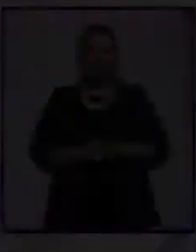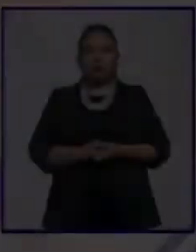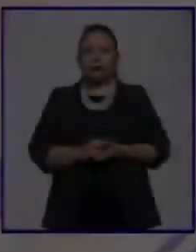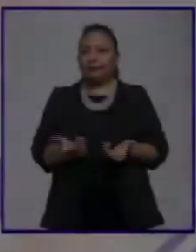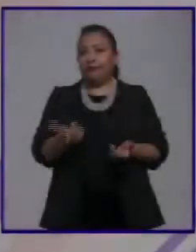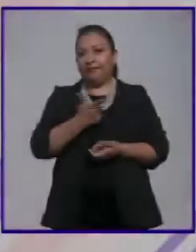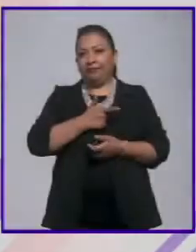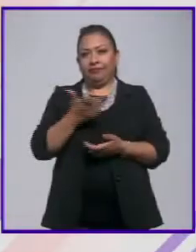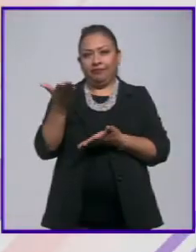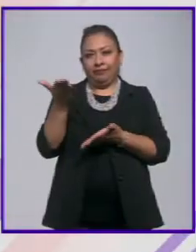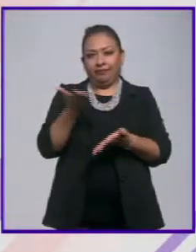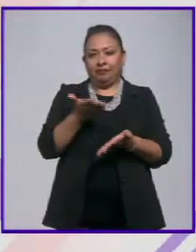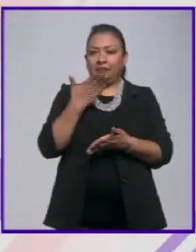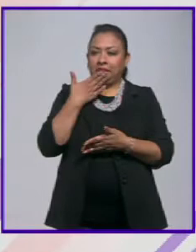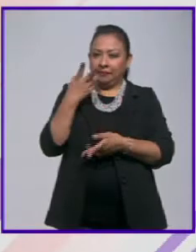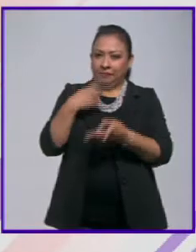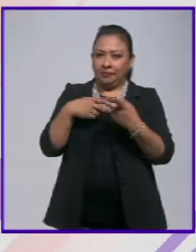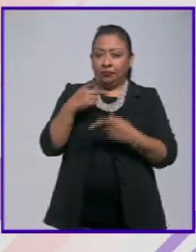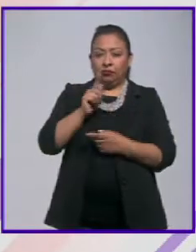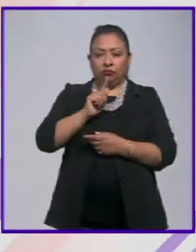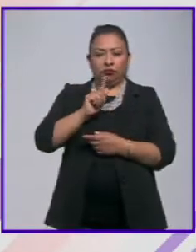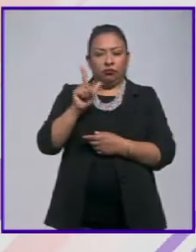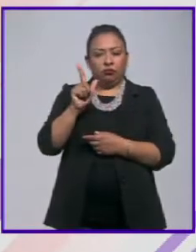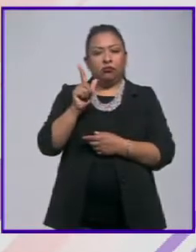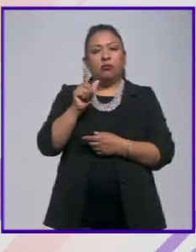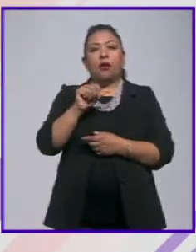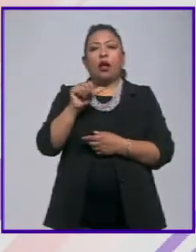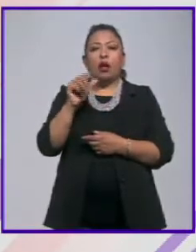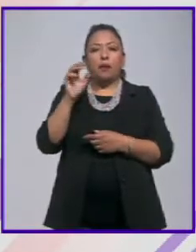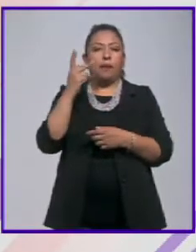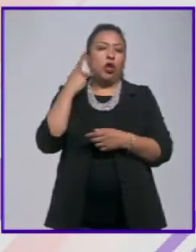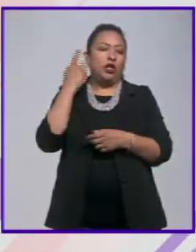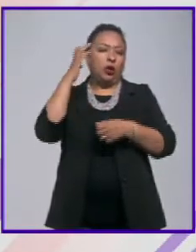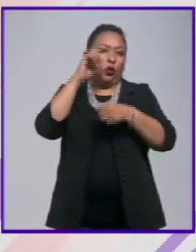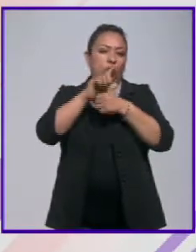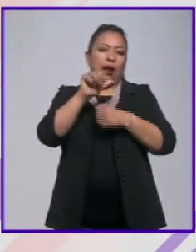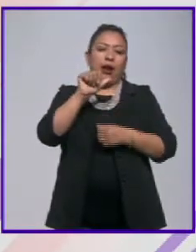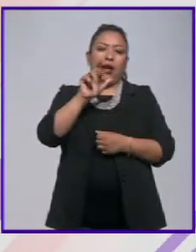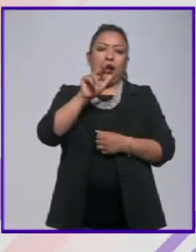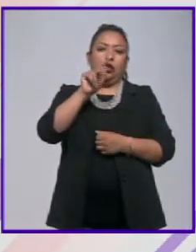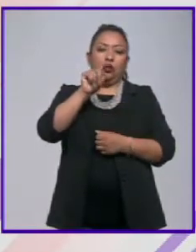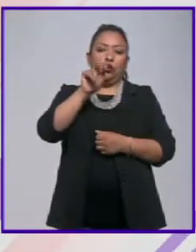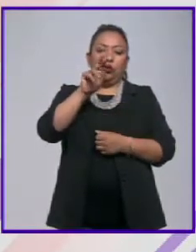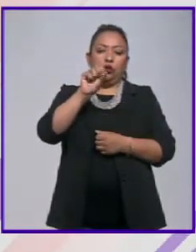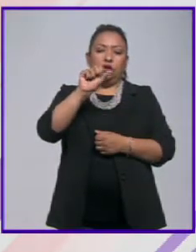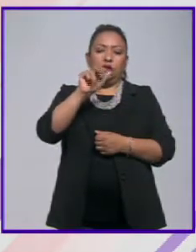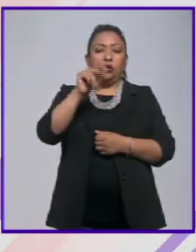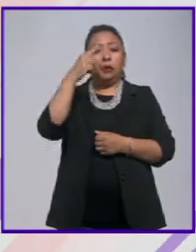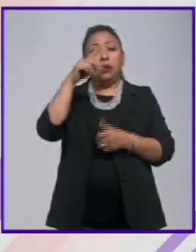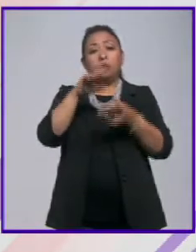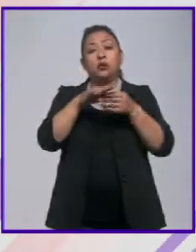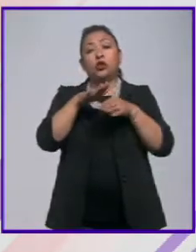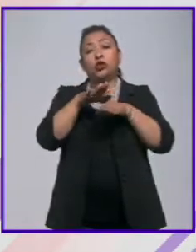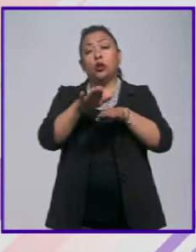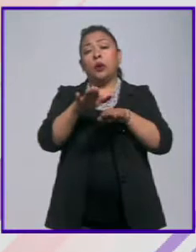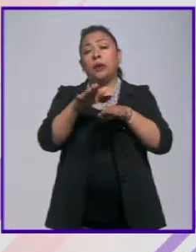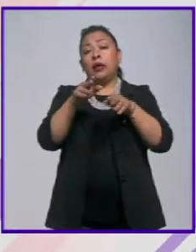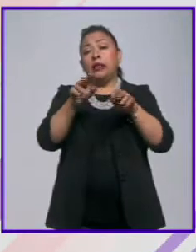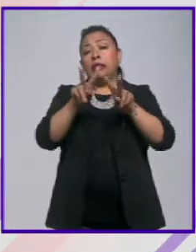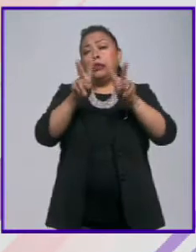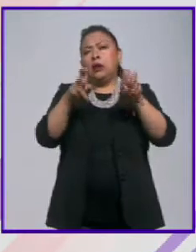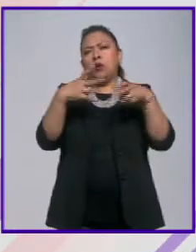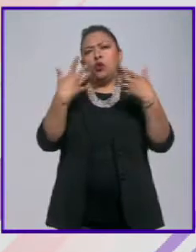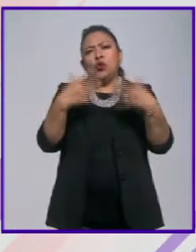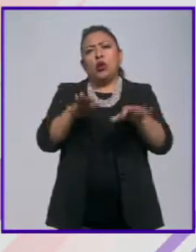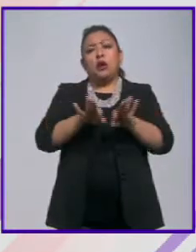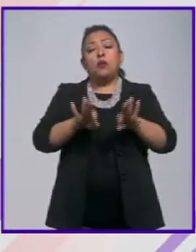Qué gusto recibir, darle la bienvenida al experto en política cultural Arturo Saucedo para platicar acerca de un asunto importantísimo porque